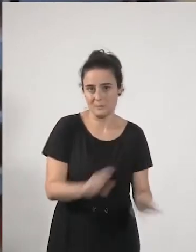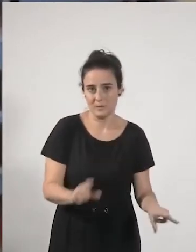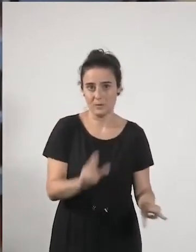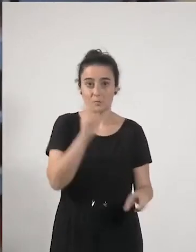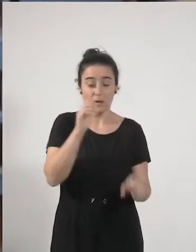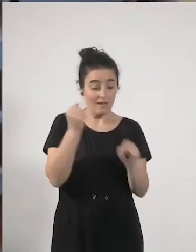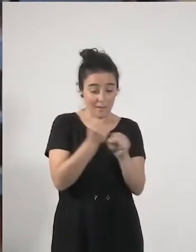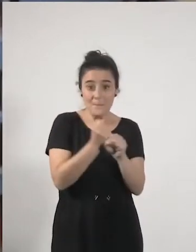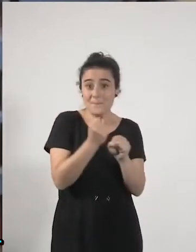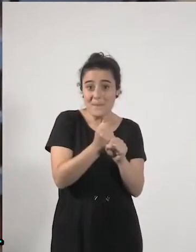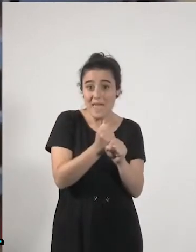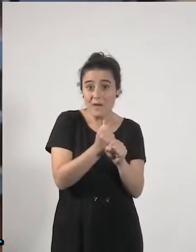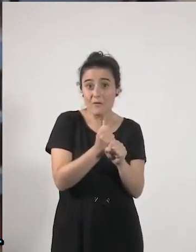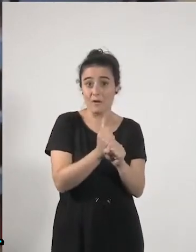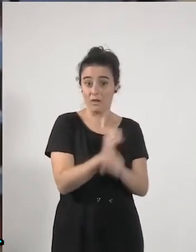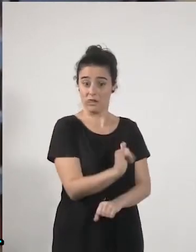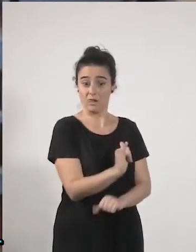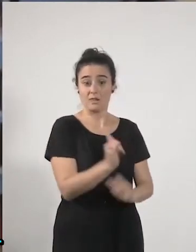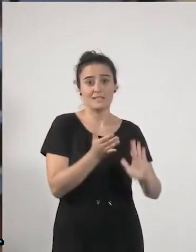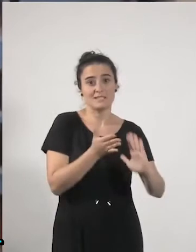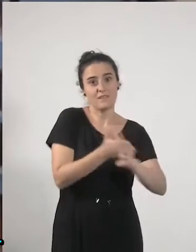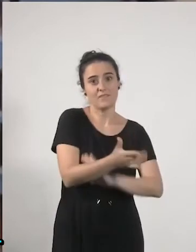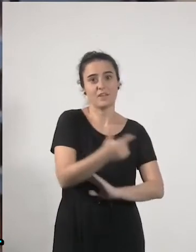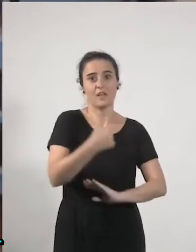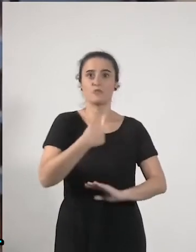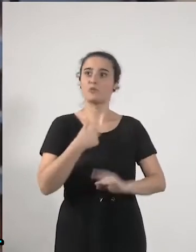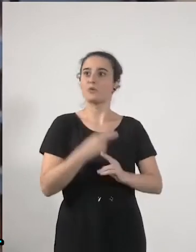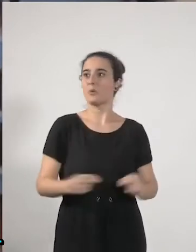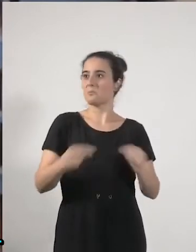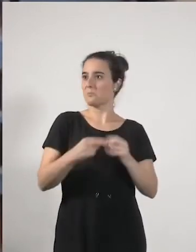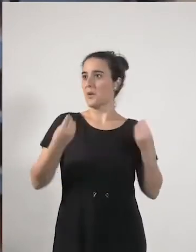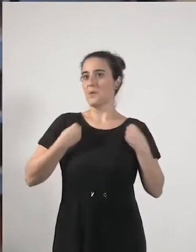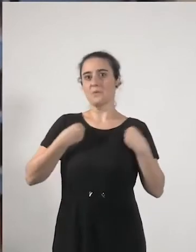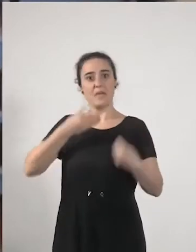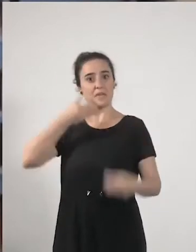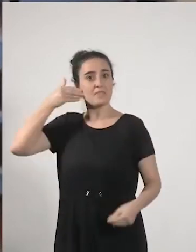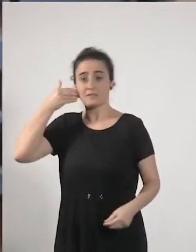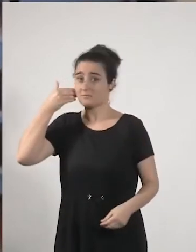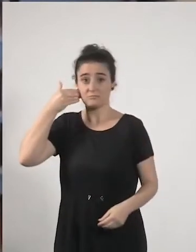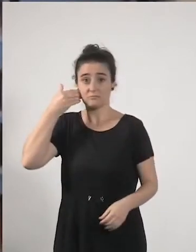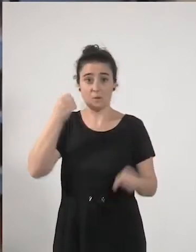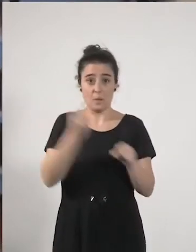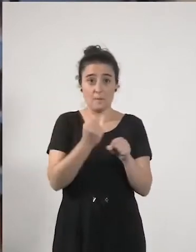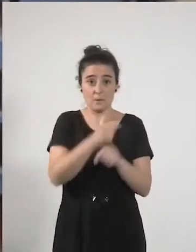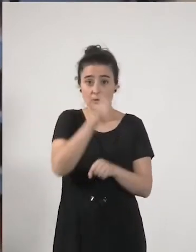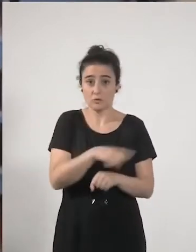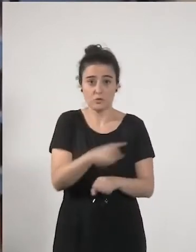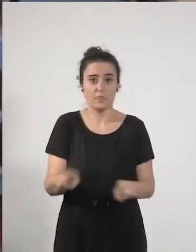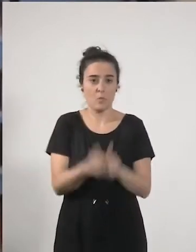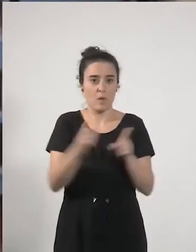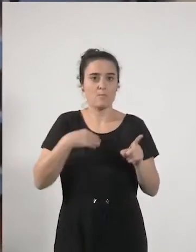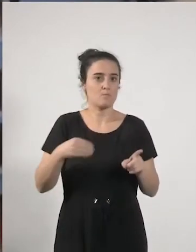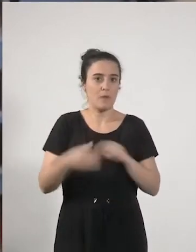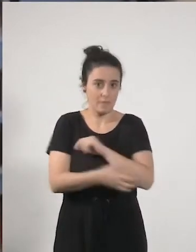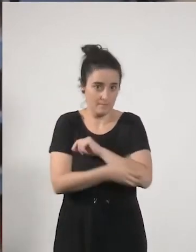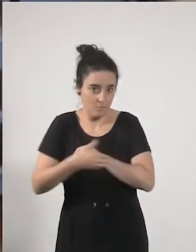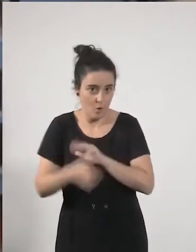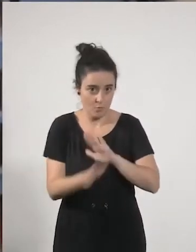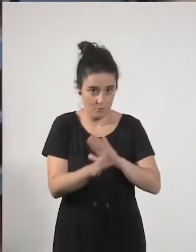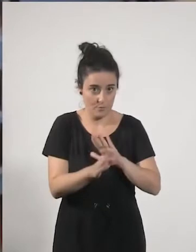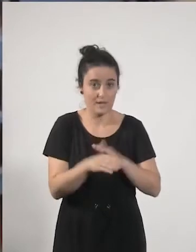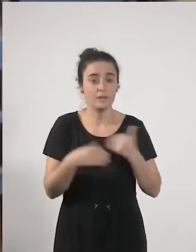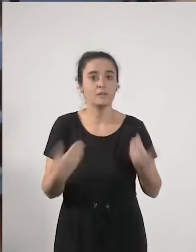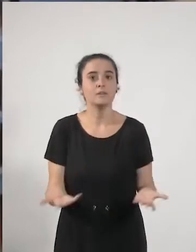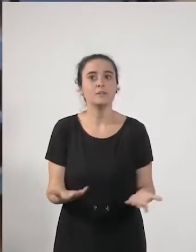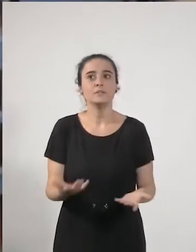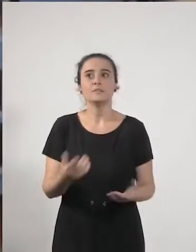para tener un nivel de vida digno y eso es lo que hemos visto con esta crisis un